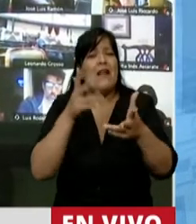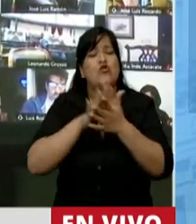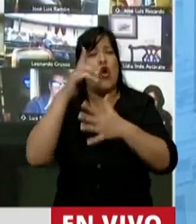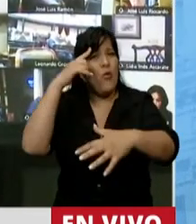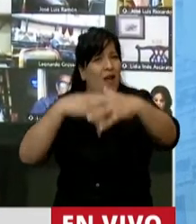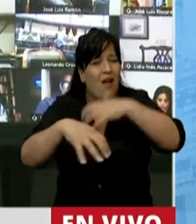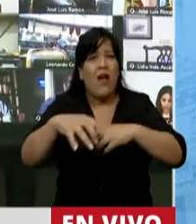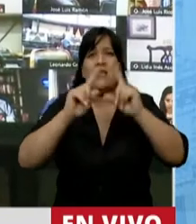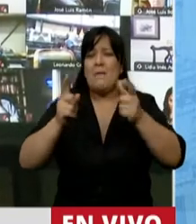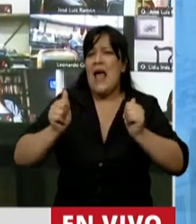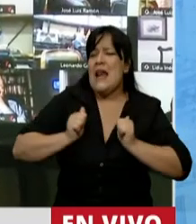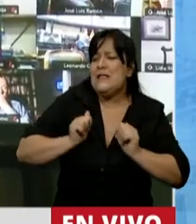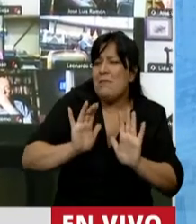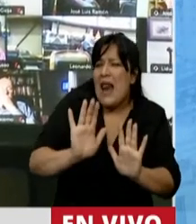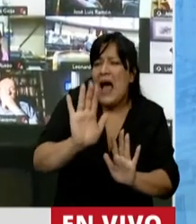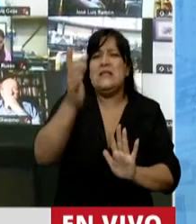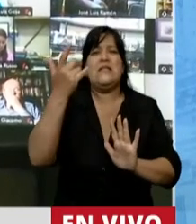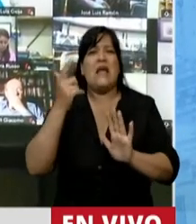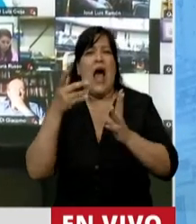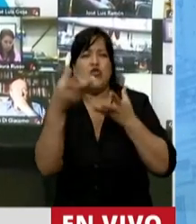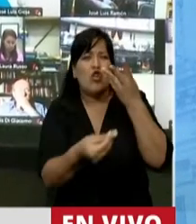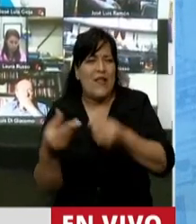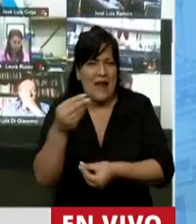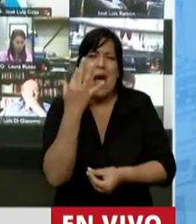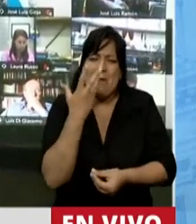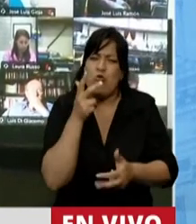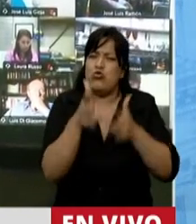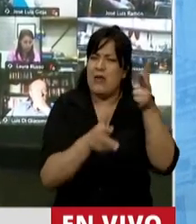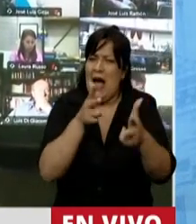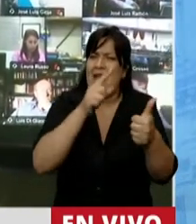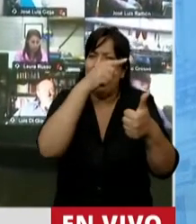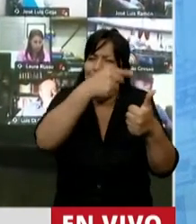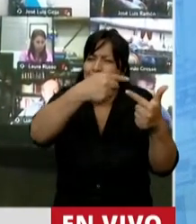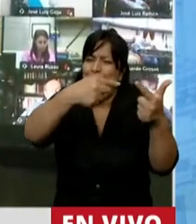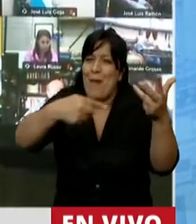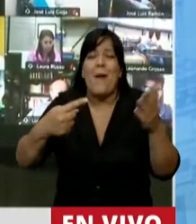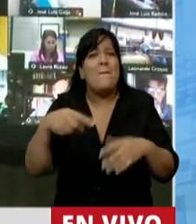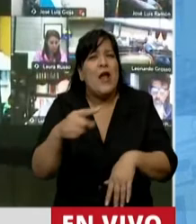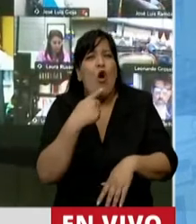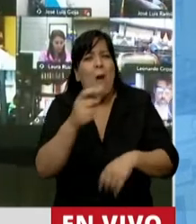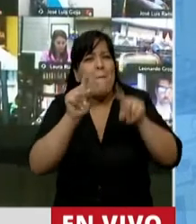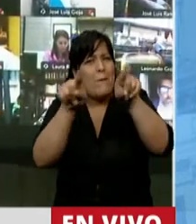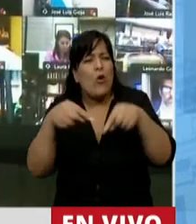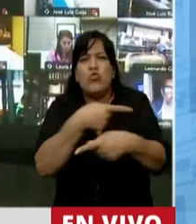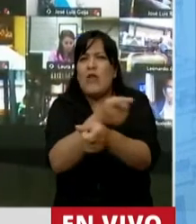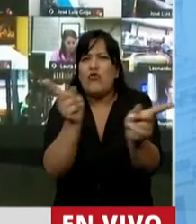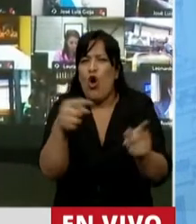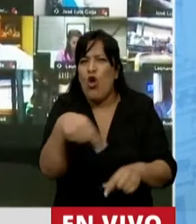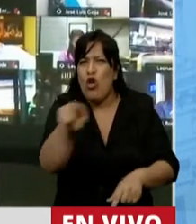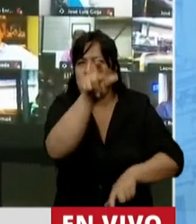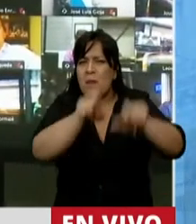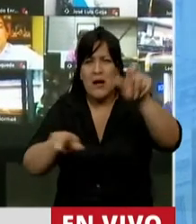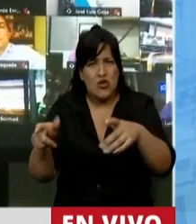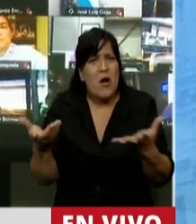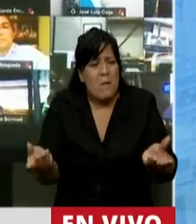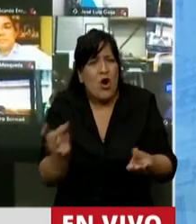esperanza, me gusta hablar de la solidaridad. Ahora, yo me pregunto, señor presidente, y le pregunto a todos y todas, ¿por